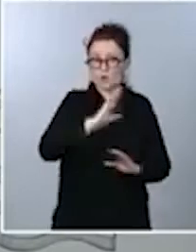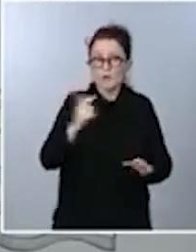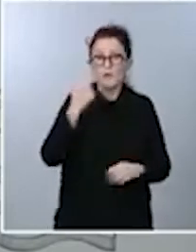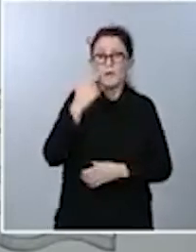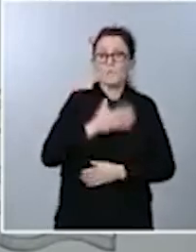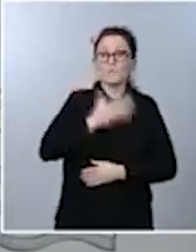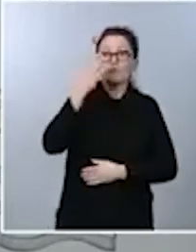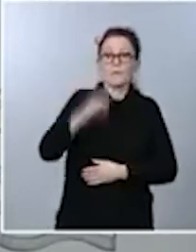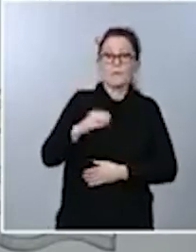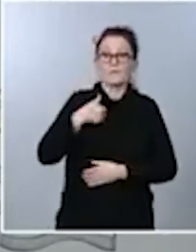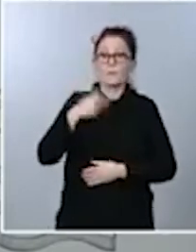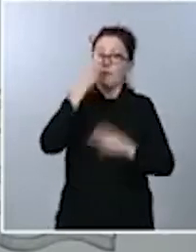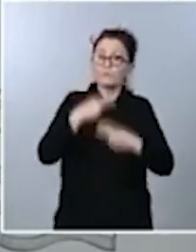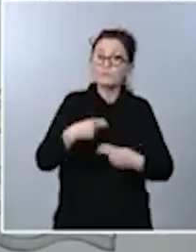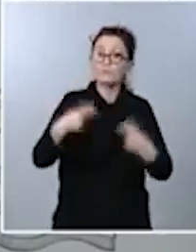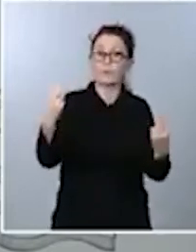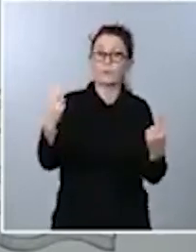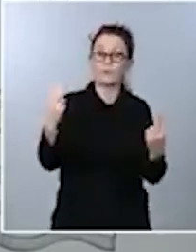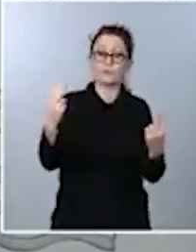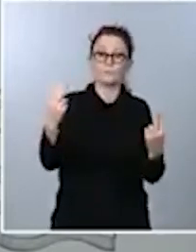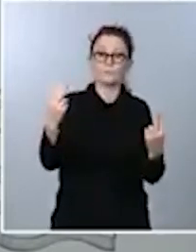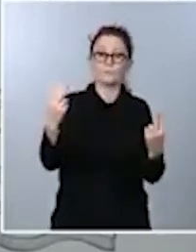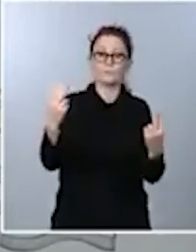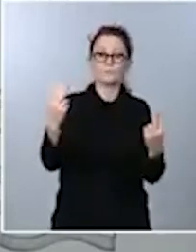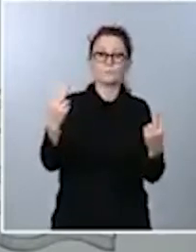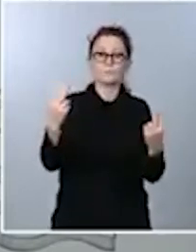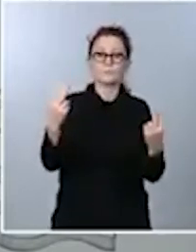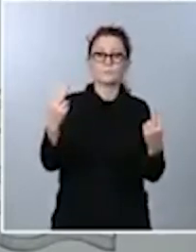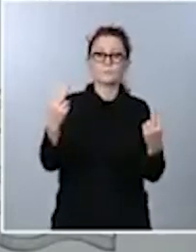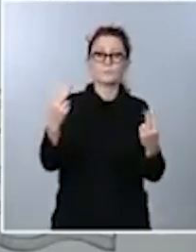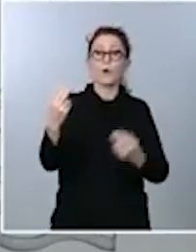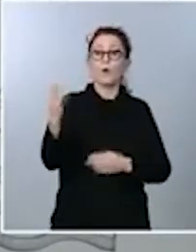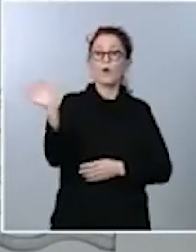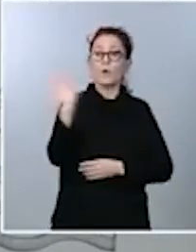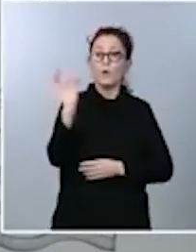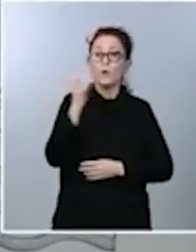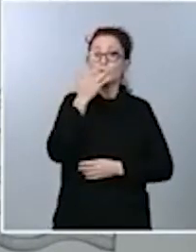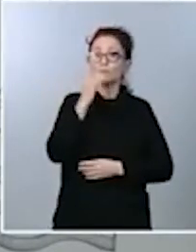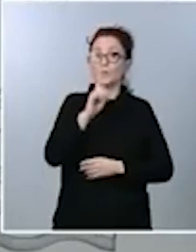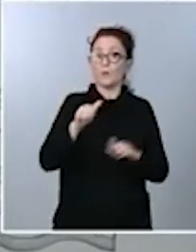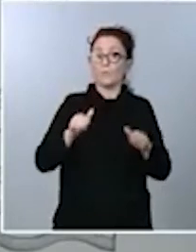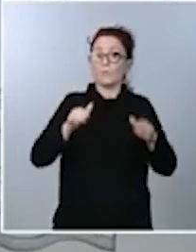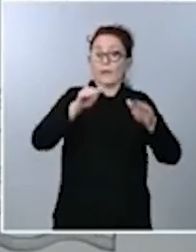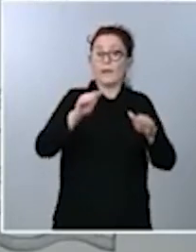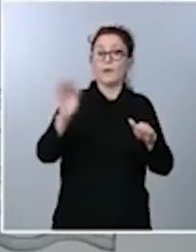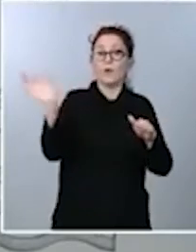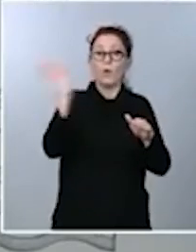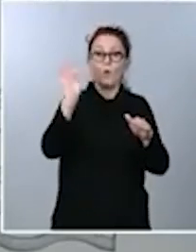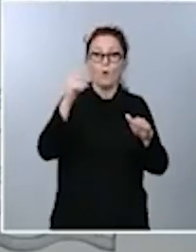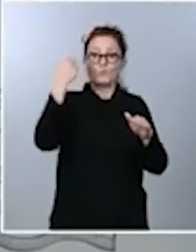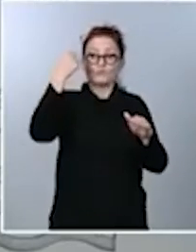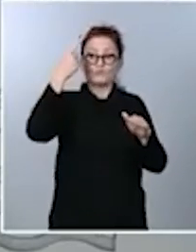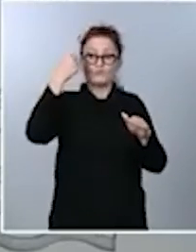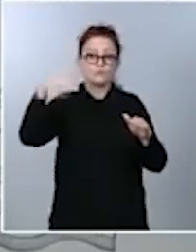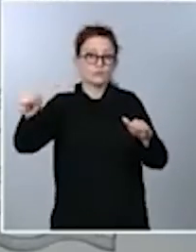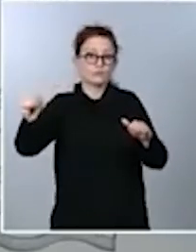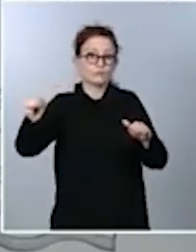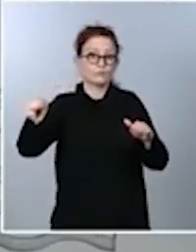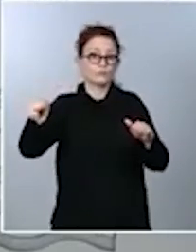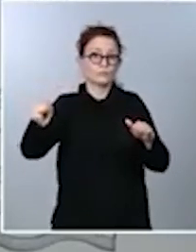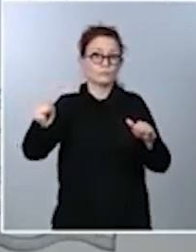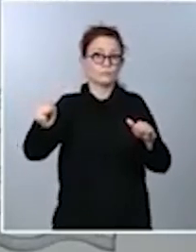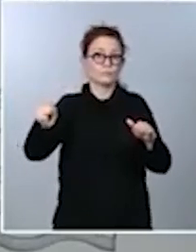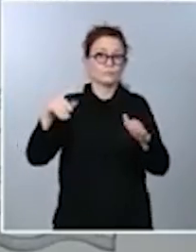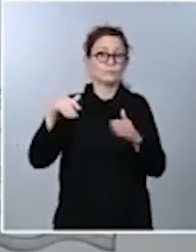pública y circular, pues estaremos tramitándolo en paralelo, si no, pues seguirá su propio recorrido. Pero sí es verdad